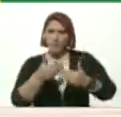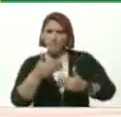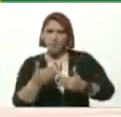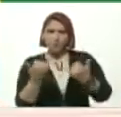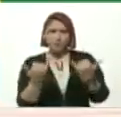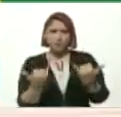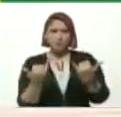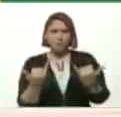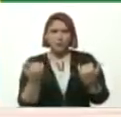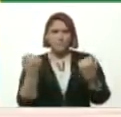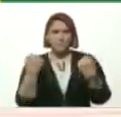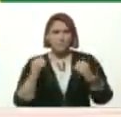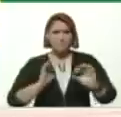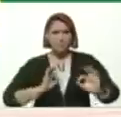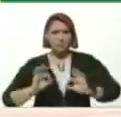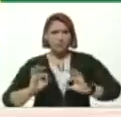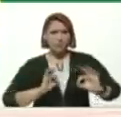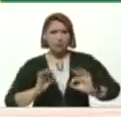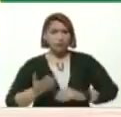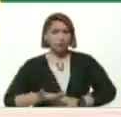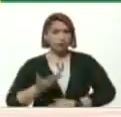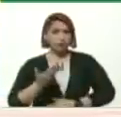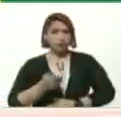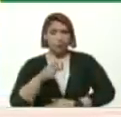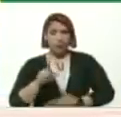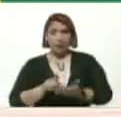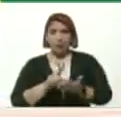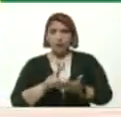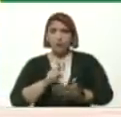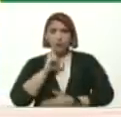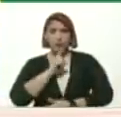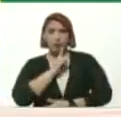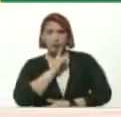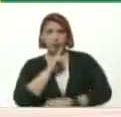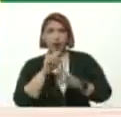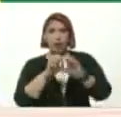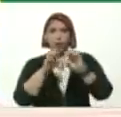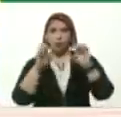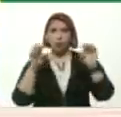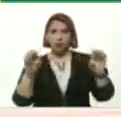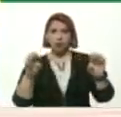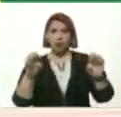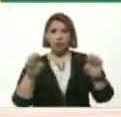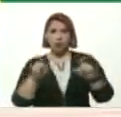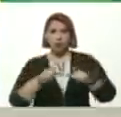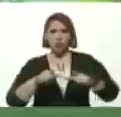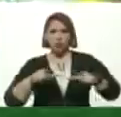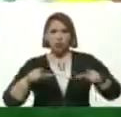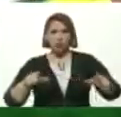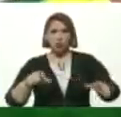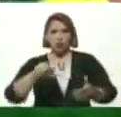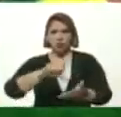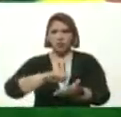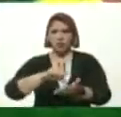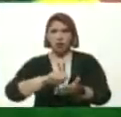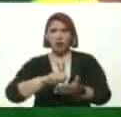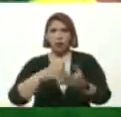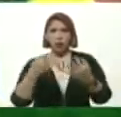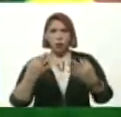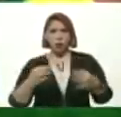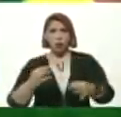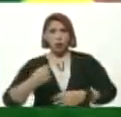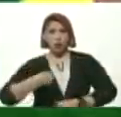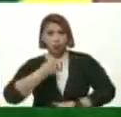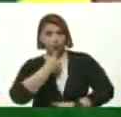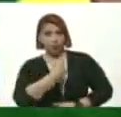Práctica Es Muy Importante Este Libro Se Llama Educación Lugarizada Desde Lo Común Recuerdo Que le Dije